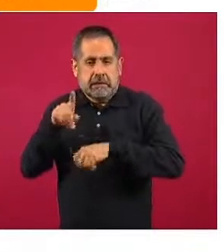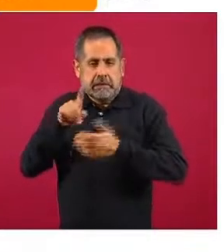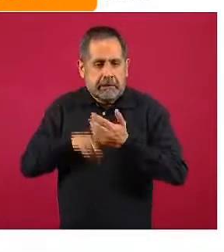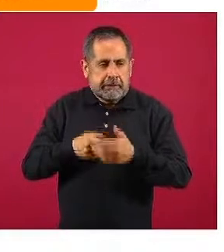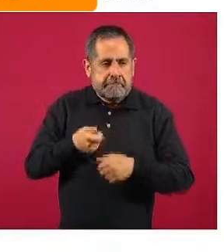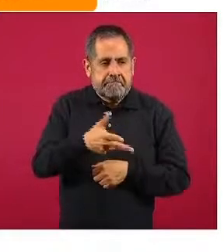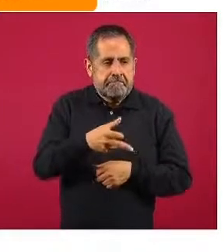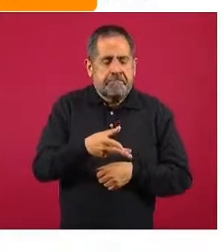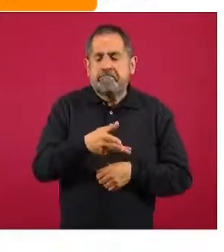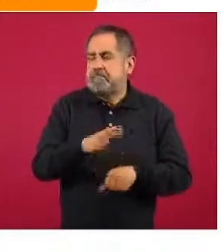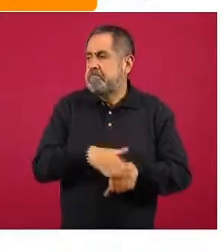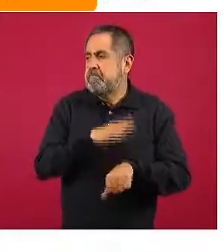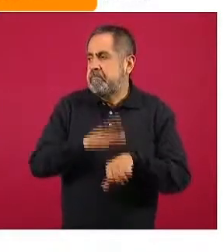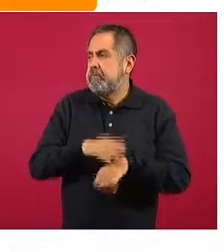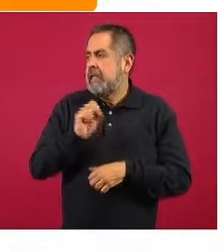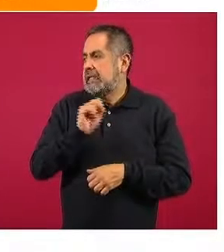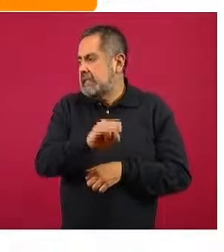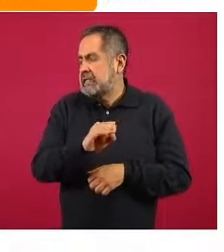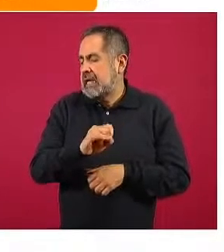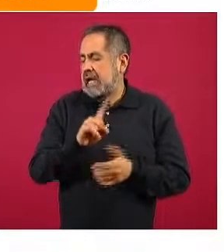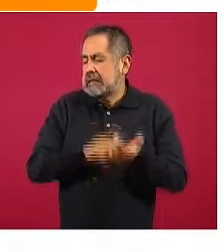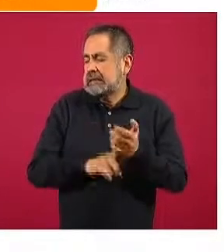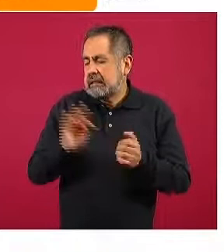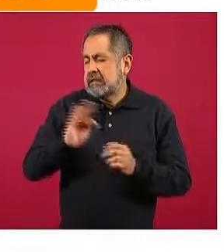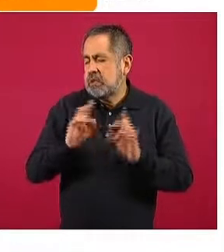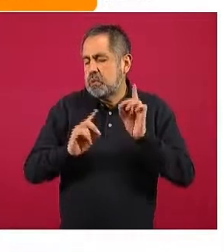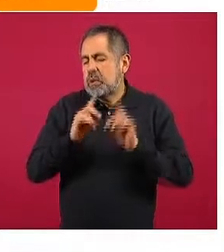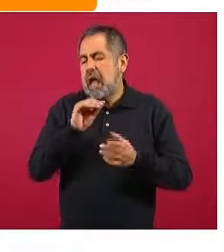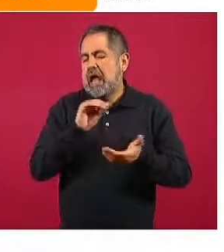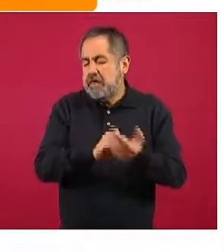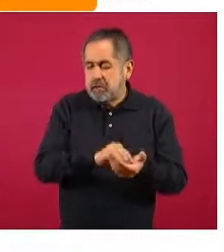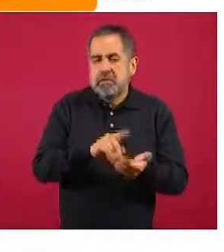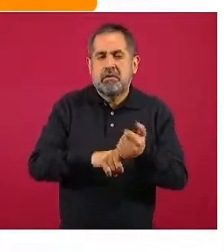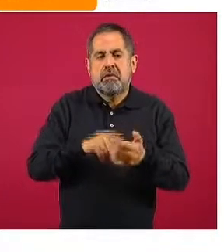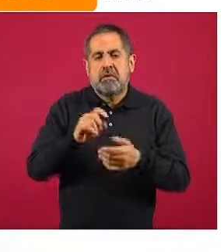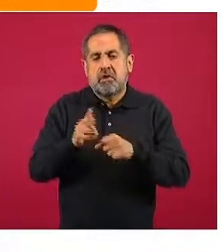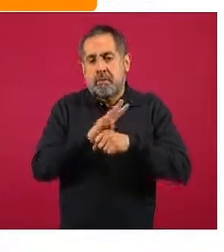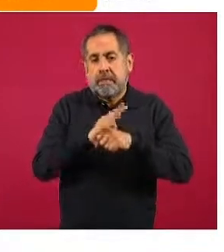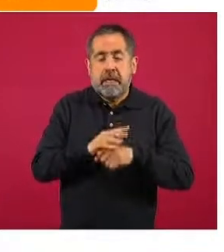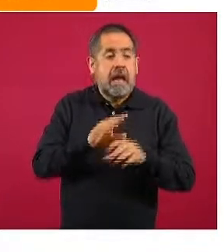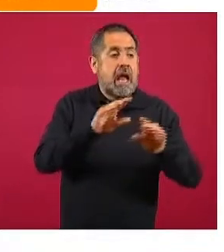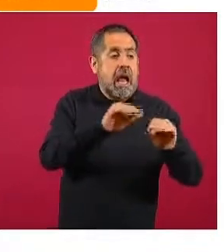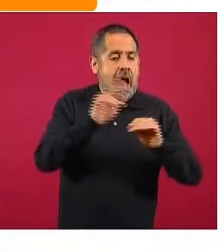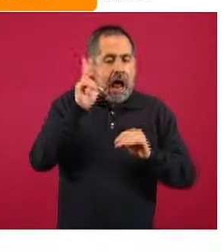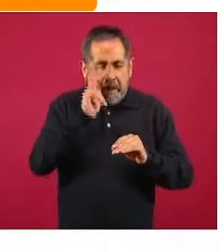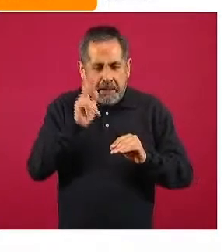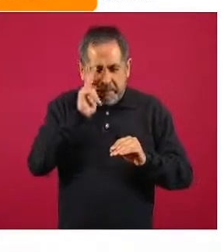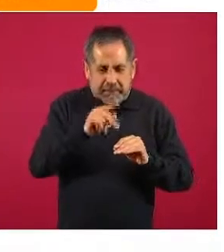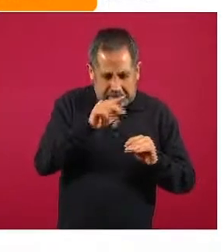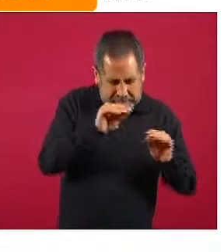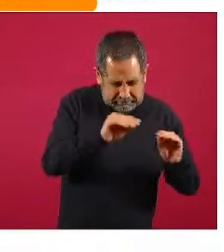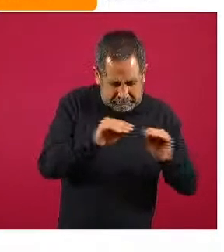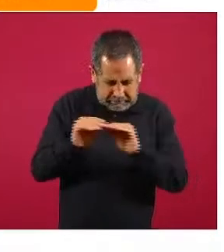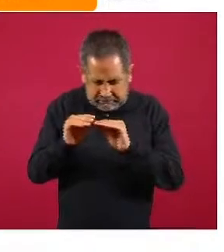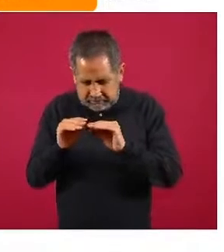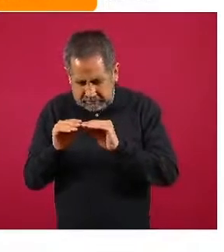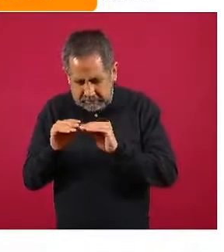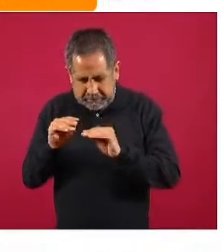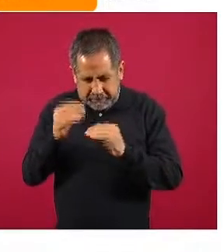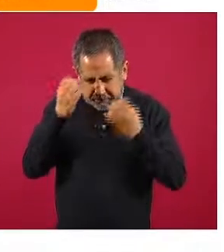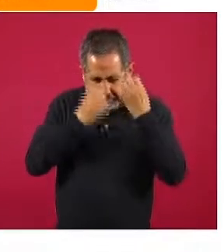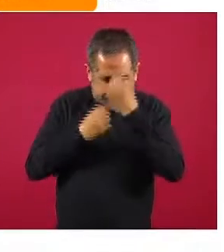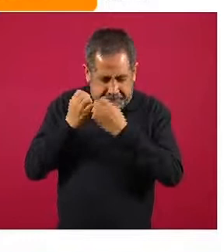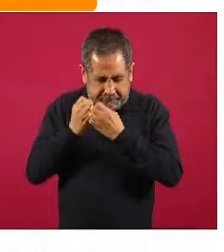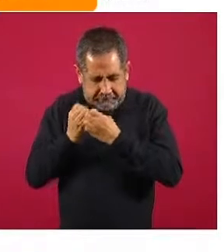clasificadas como casos sospechosos, una vez que se realiza o la prueba diagnóstica o el proceso de clasificación,